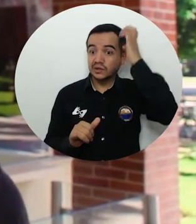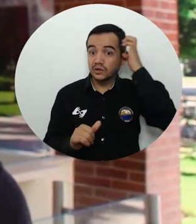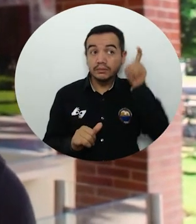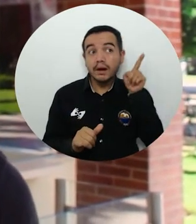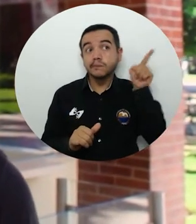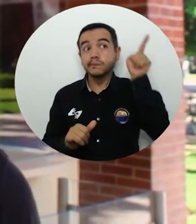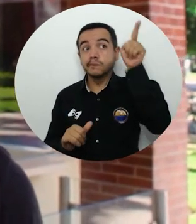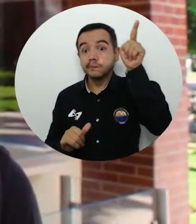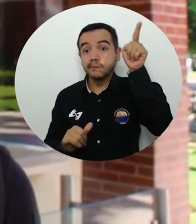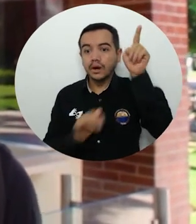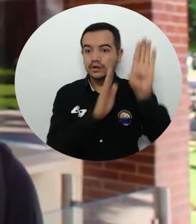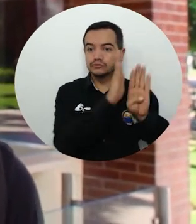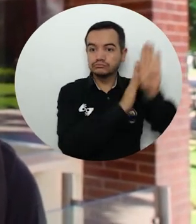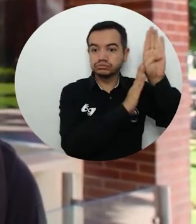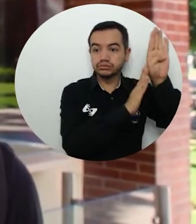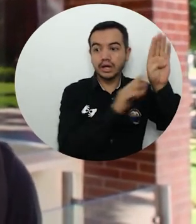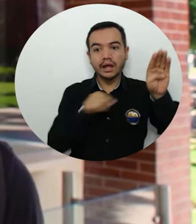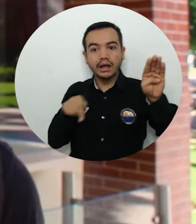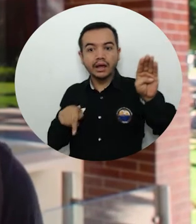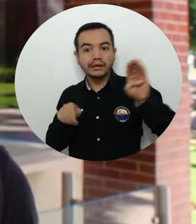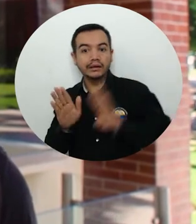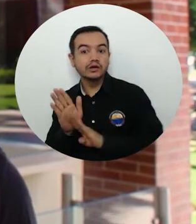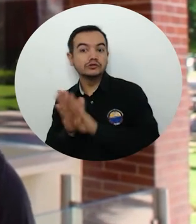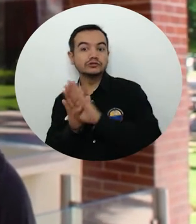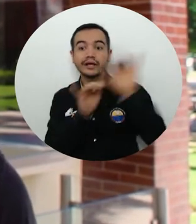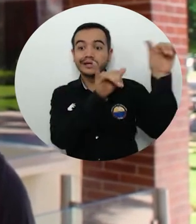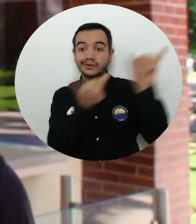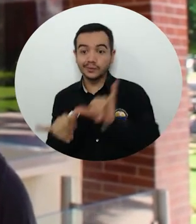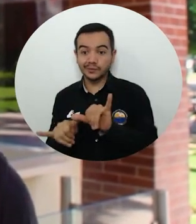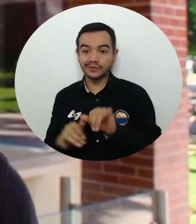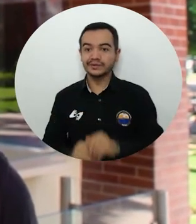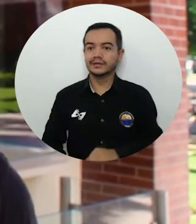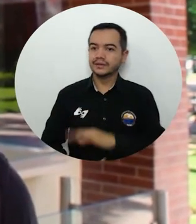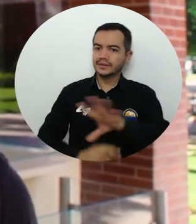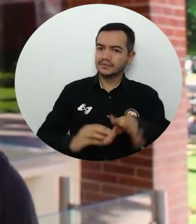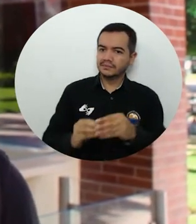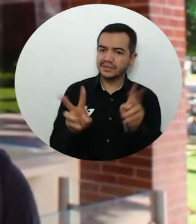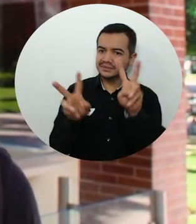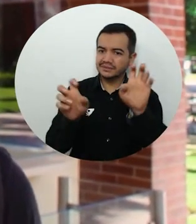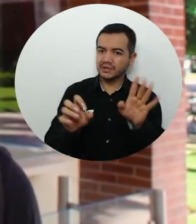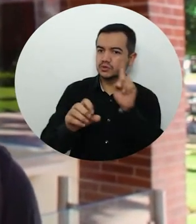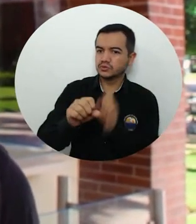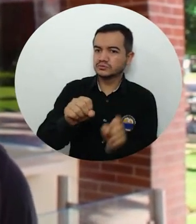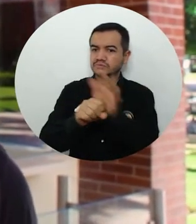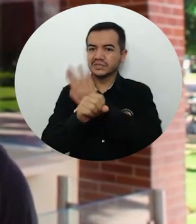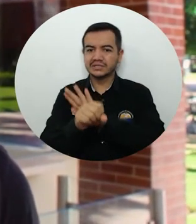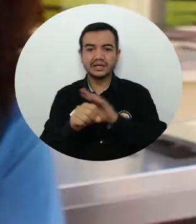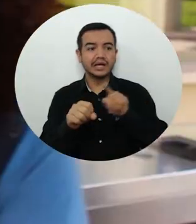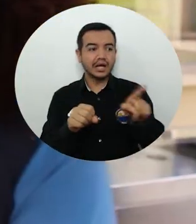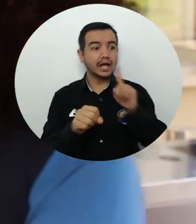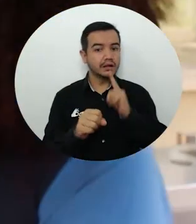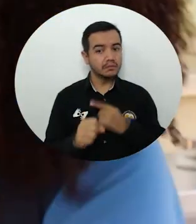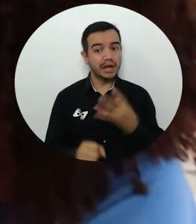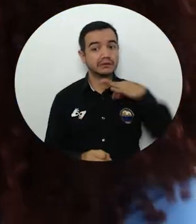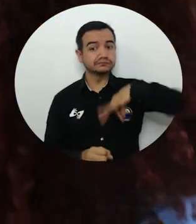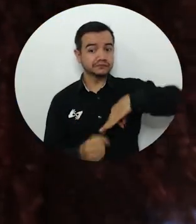del primer mundo. La verdad me gusta la idea, además de que por el COVID-19 se me hace más práctico.